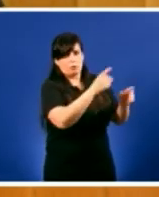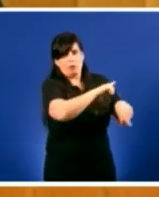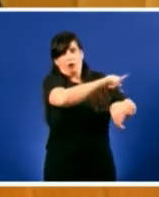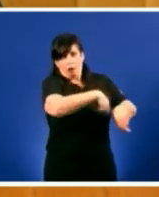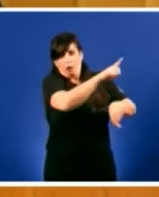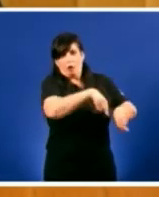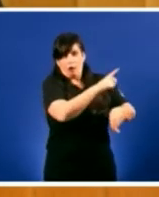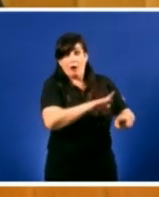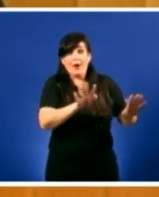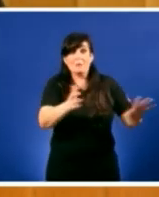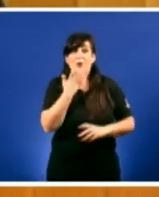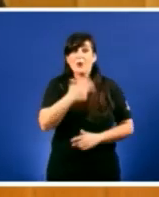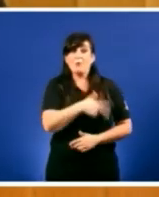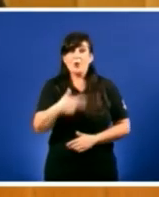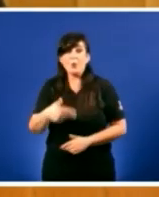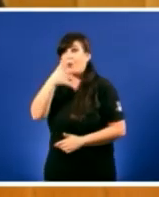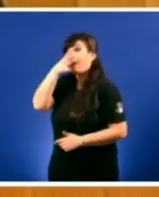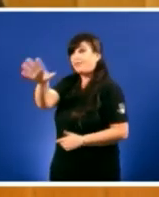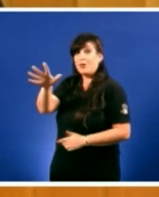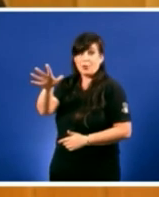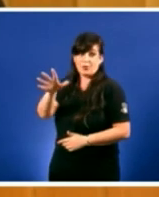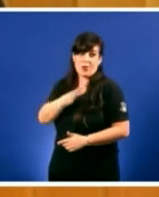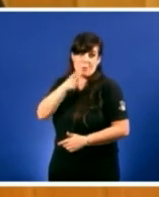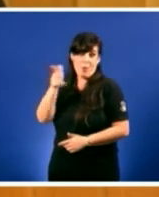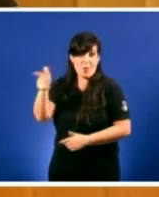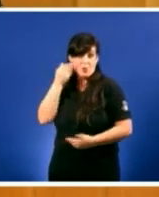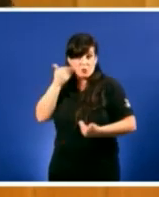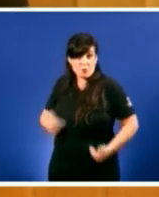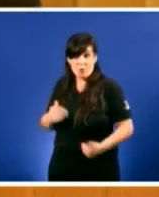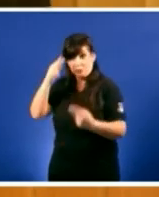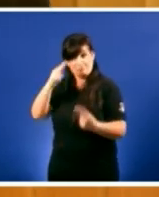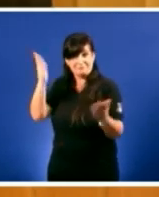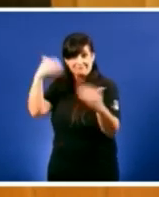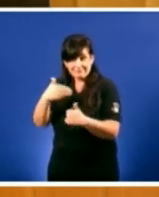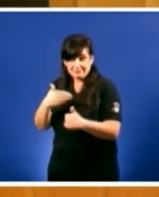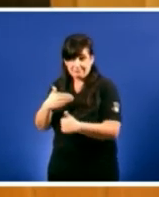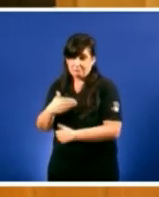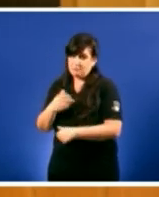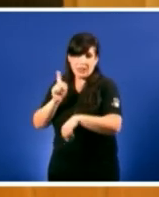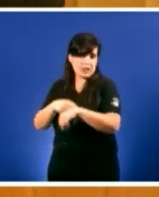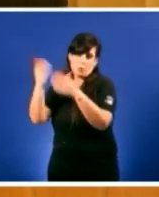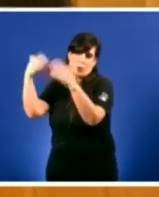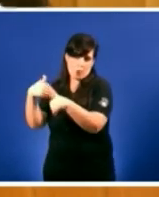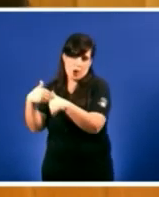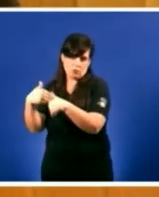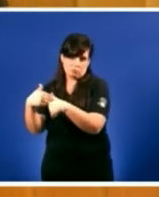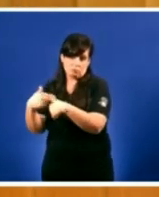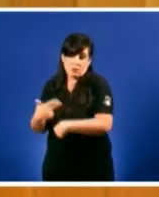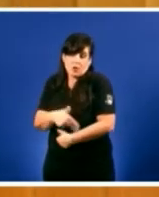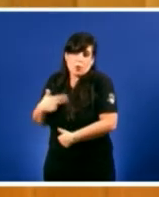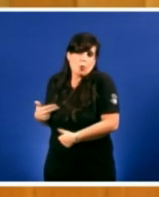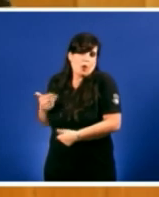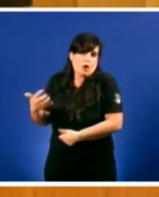ante o Tribunal Europeo dos Dereitos Humanos prefire non incomodar a Noruega antes